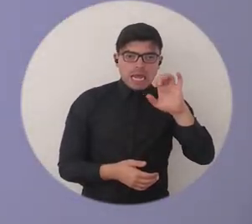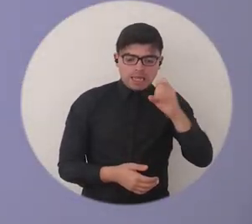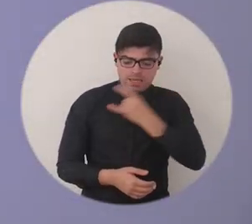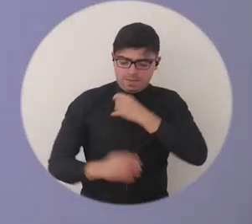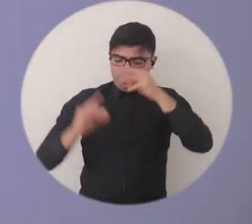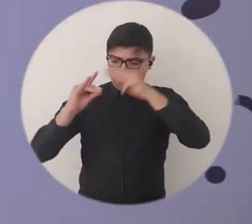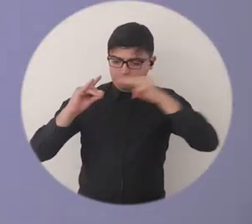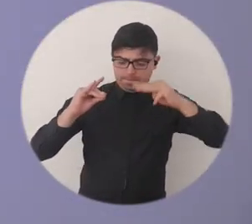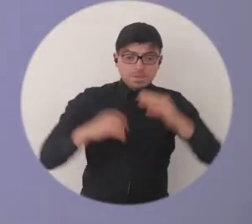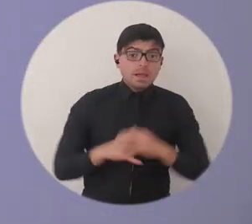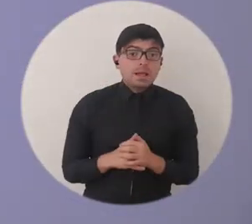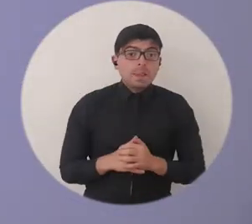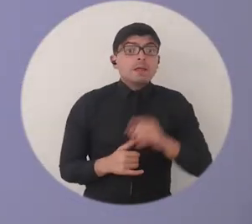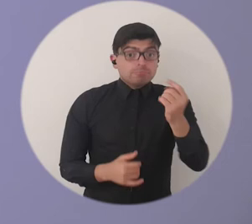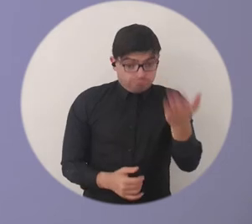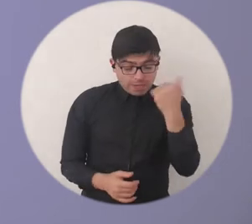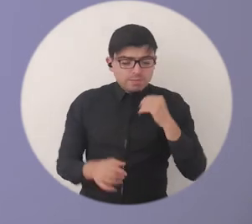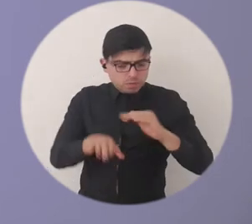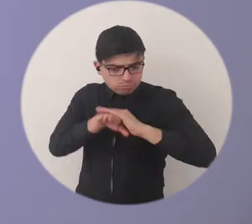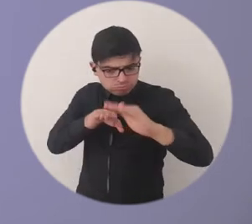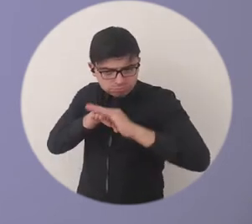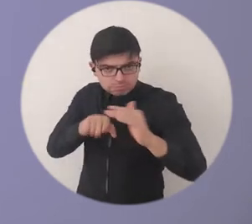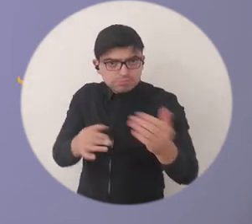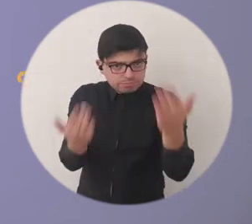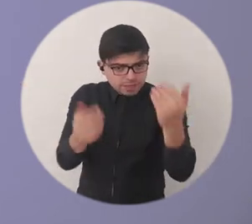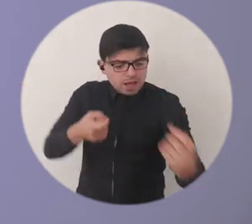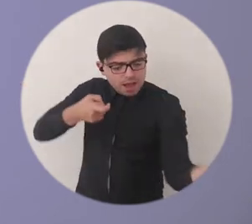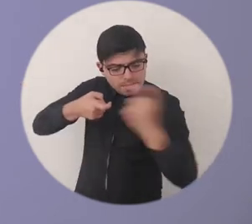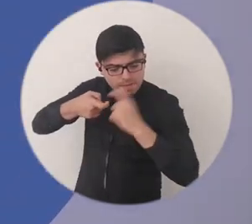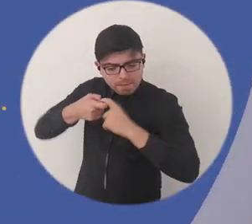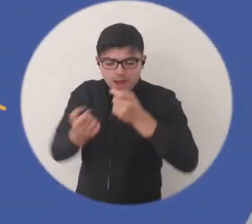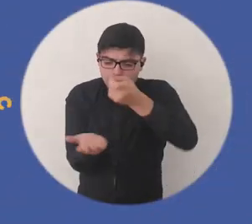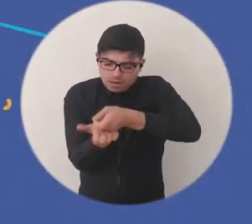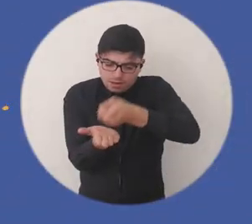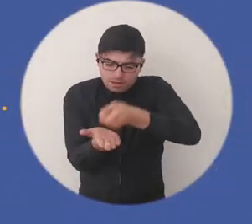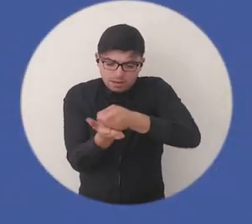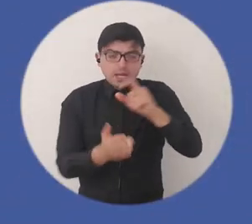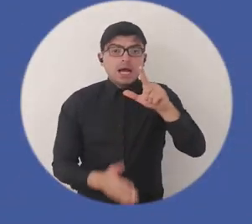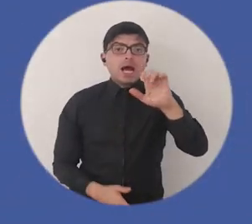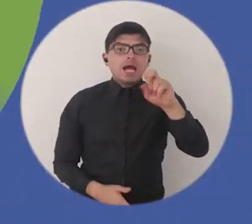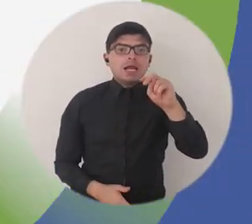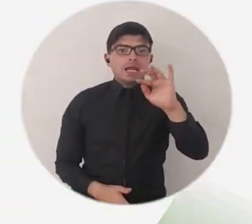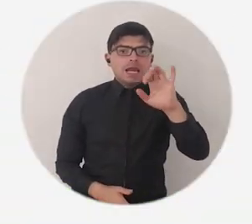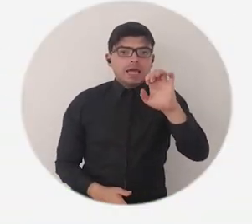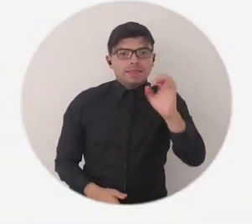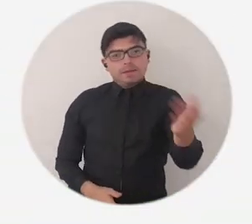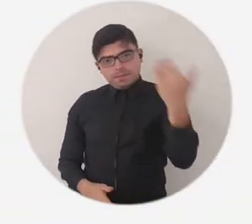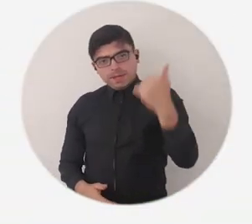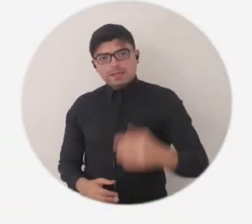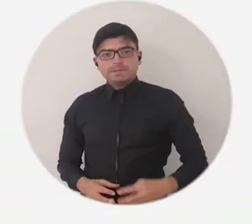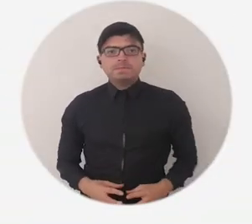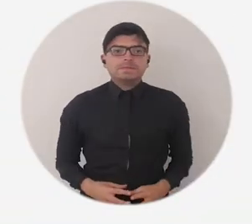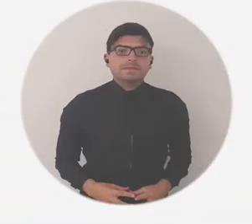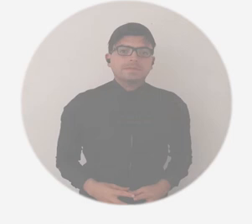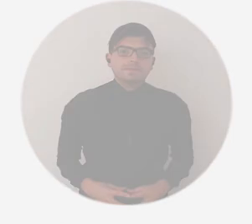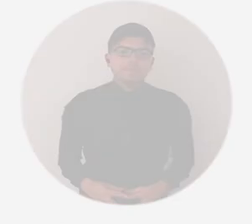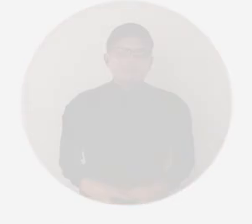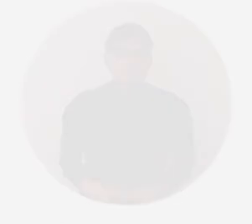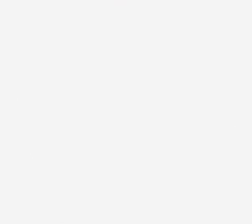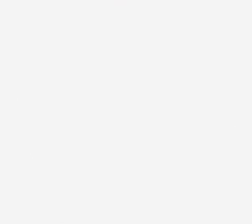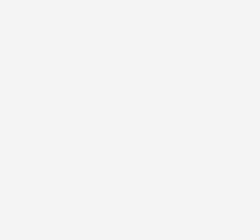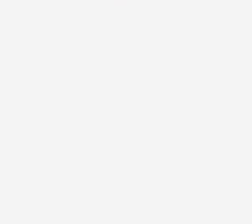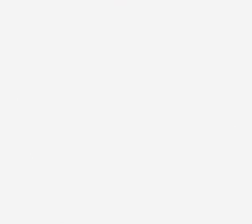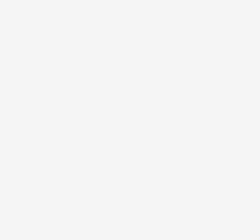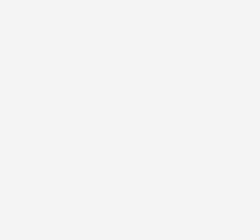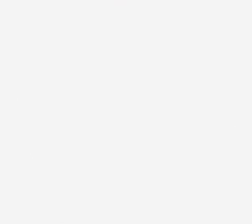para que puedan inscribirse y unirse a la Asociación Lente Universidad del Matalí, aún